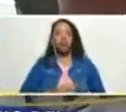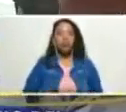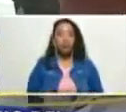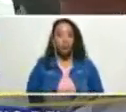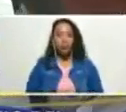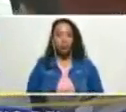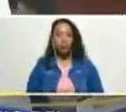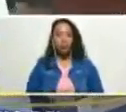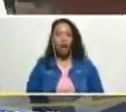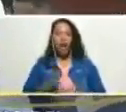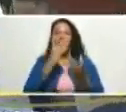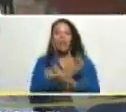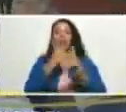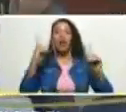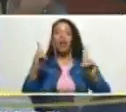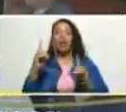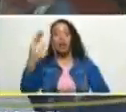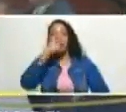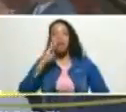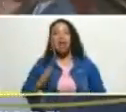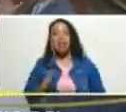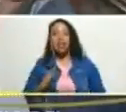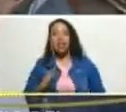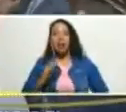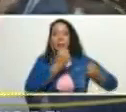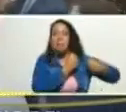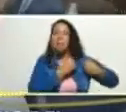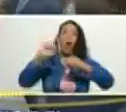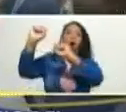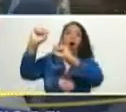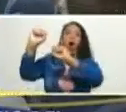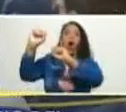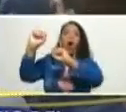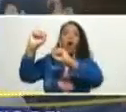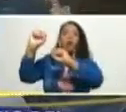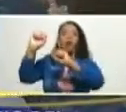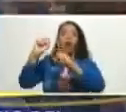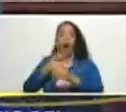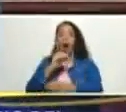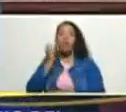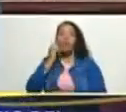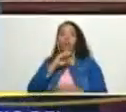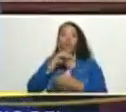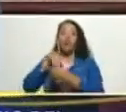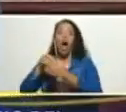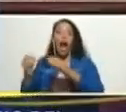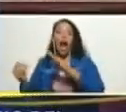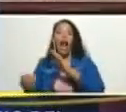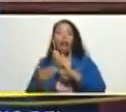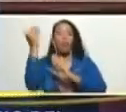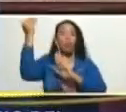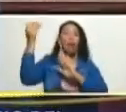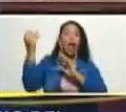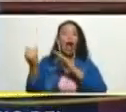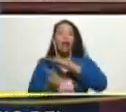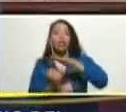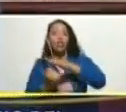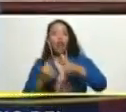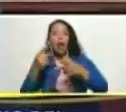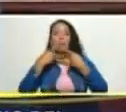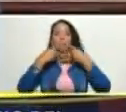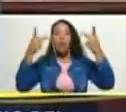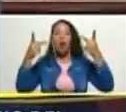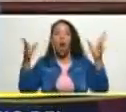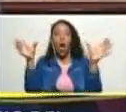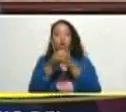a la democracia brasilera y repudiamos el asalto a las instituciones públicas por parte de